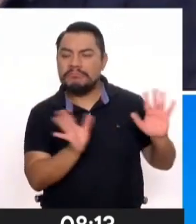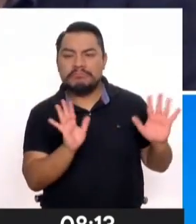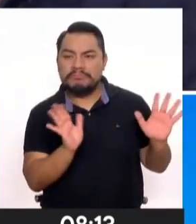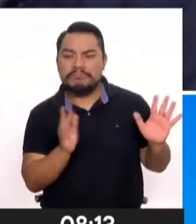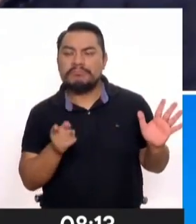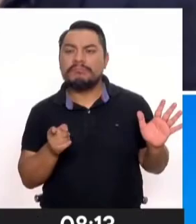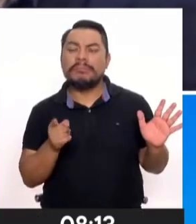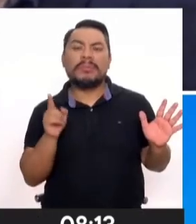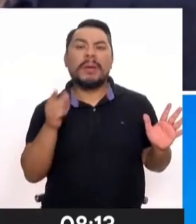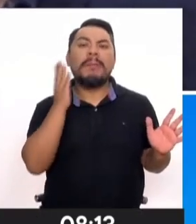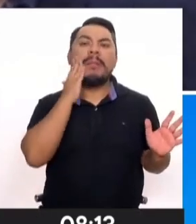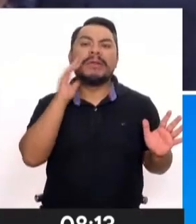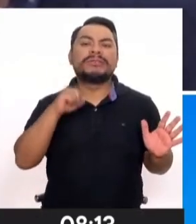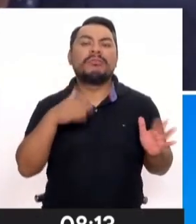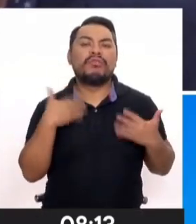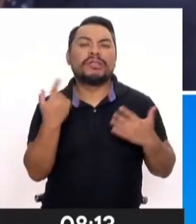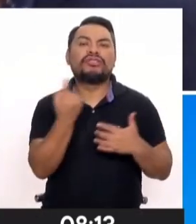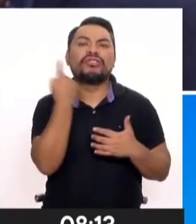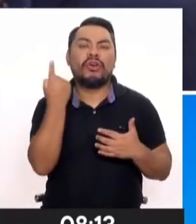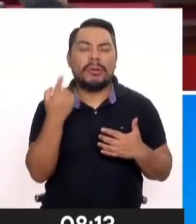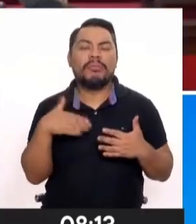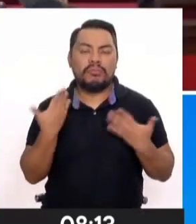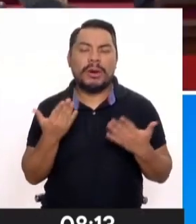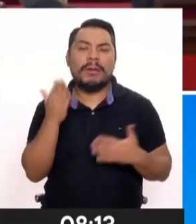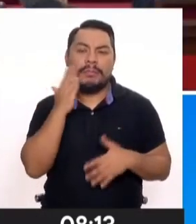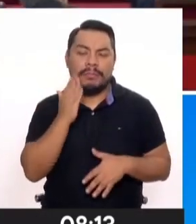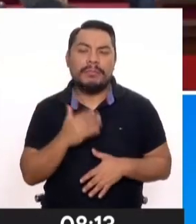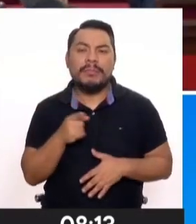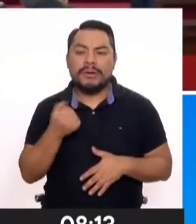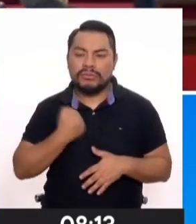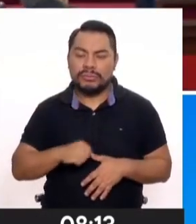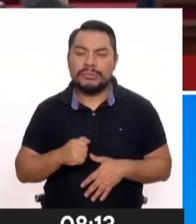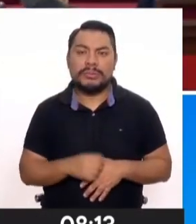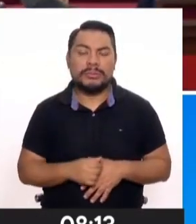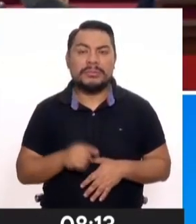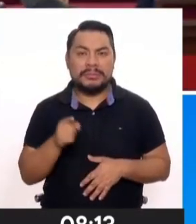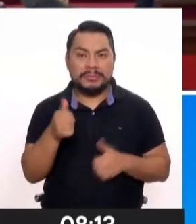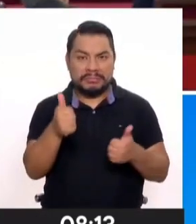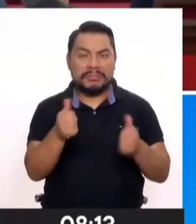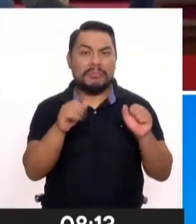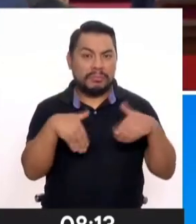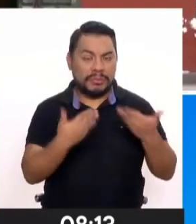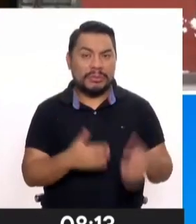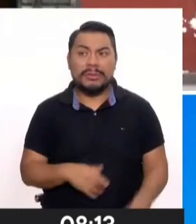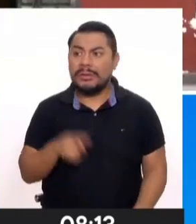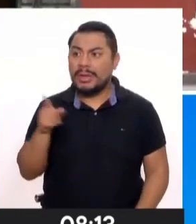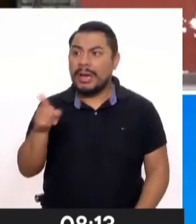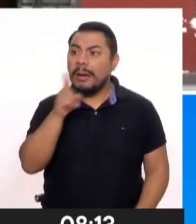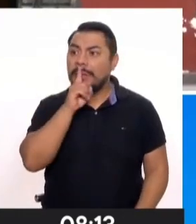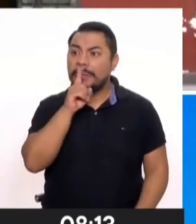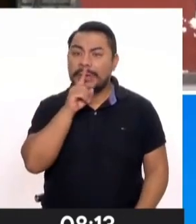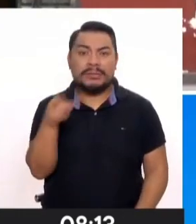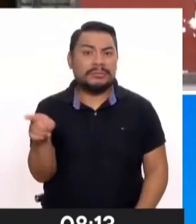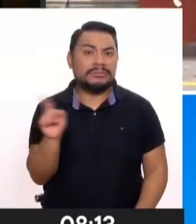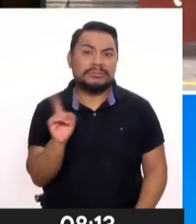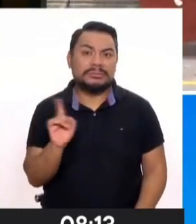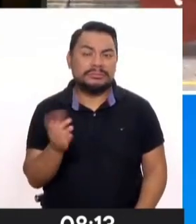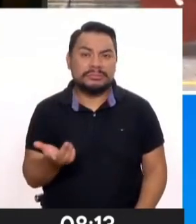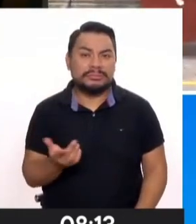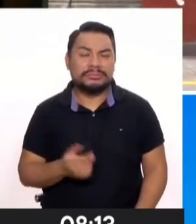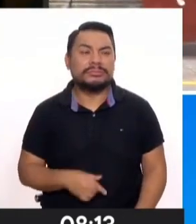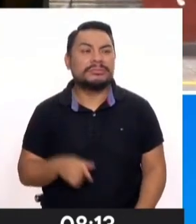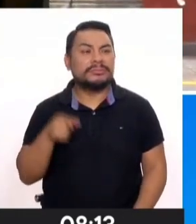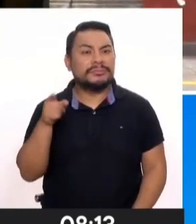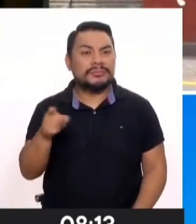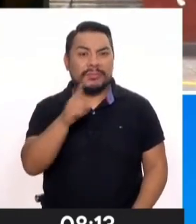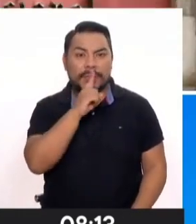callar este dato. En cambio, el padre no puede hacer lo mismo. El padre está obligado a inscribir al hijo